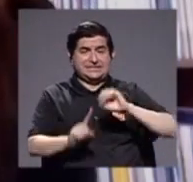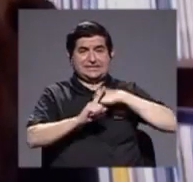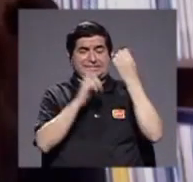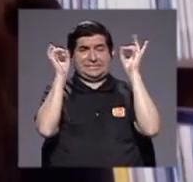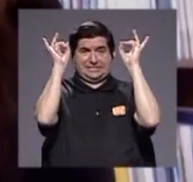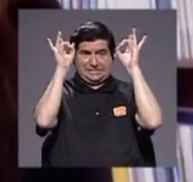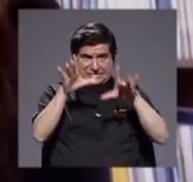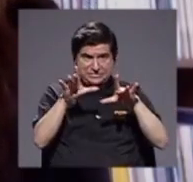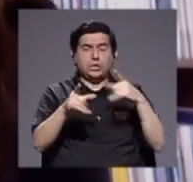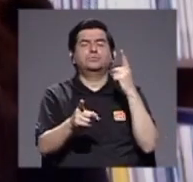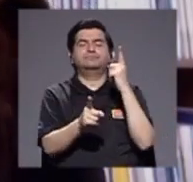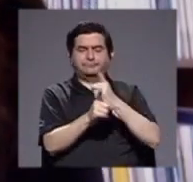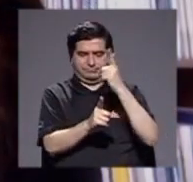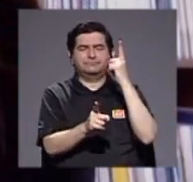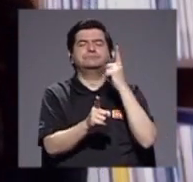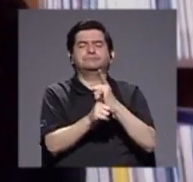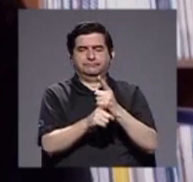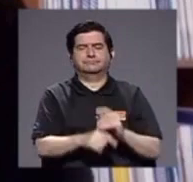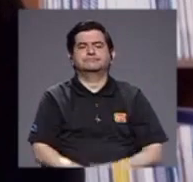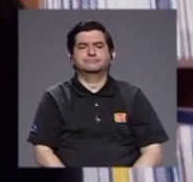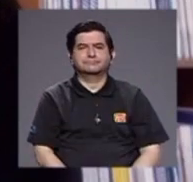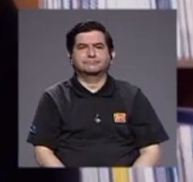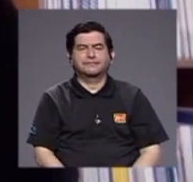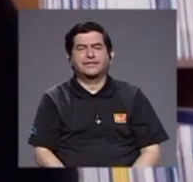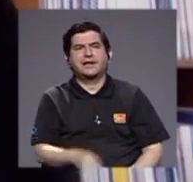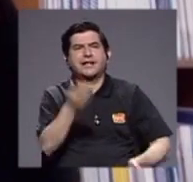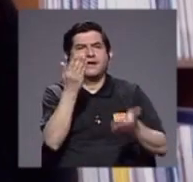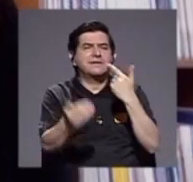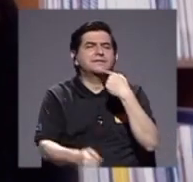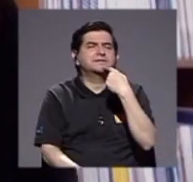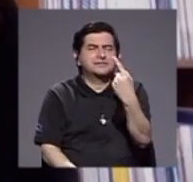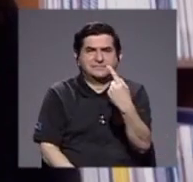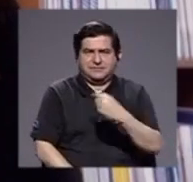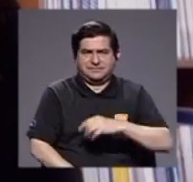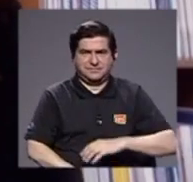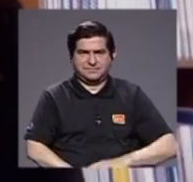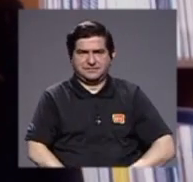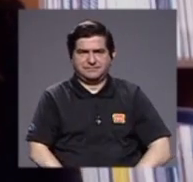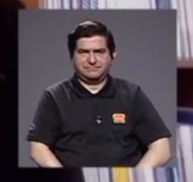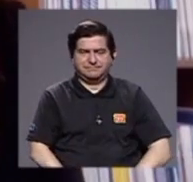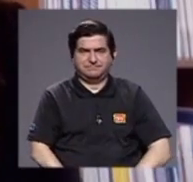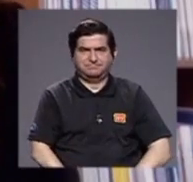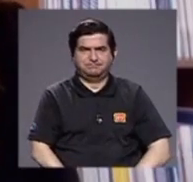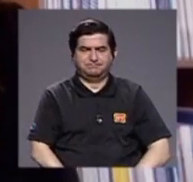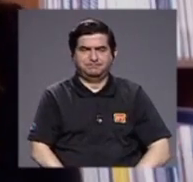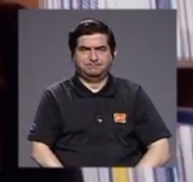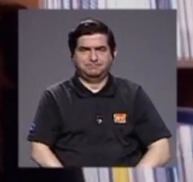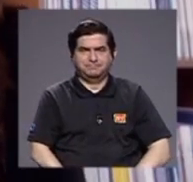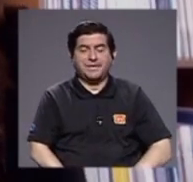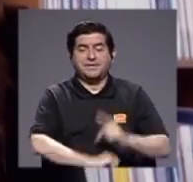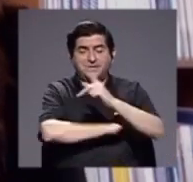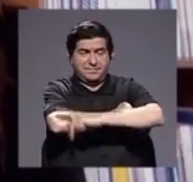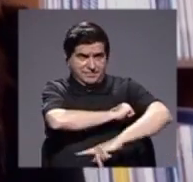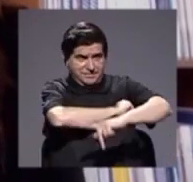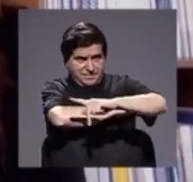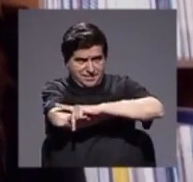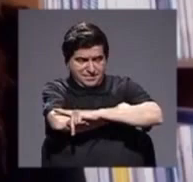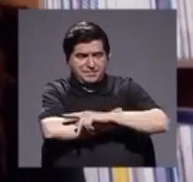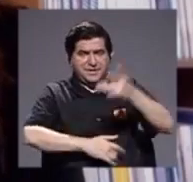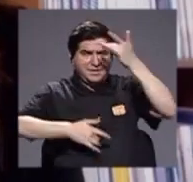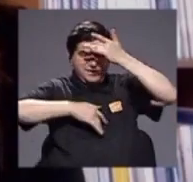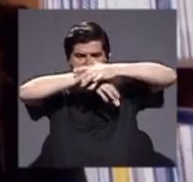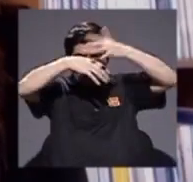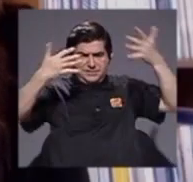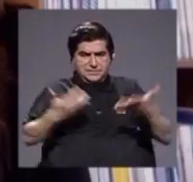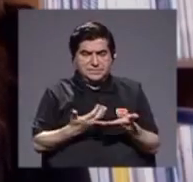En efecto, Juan Rafael, tal vez aquí mencionar, bueno, vamos a ver, el país, la pandemia nos